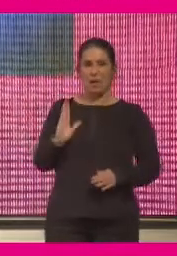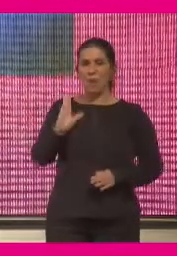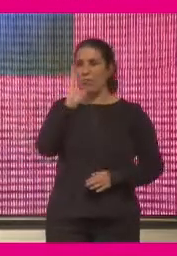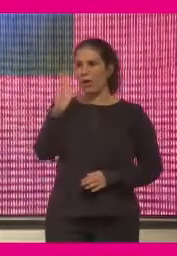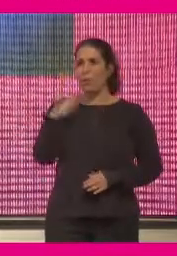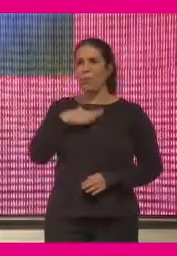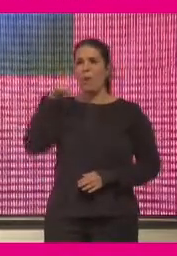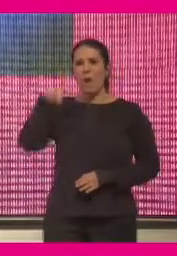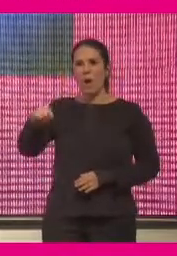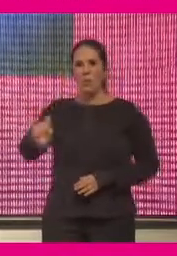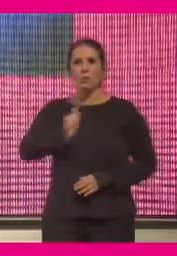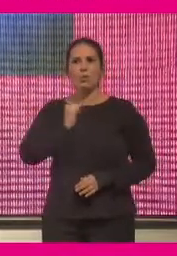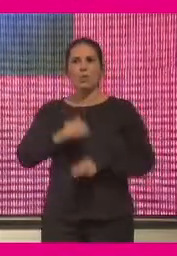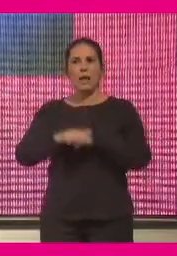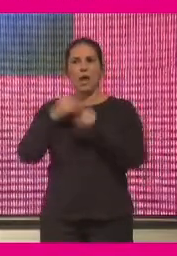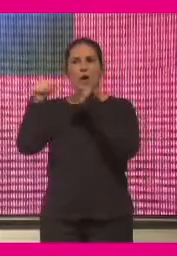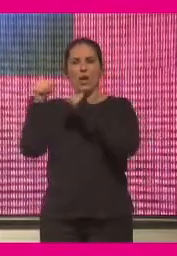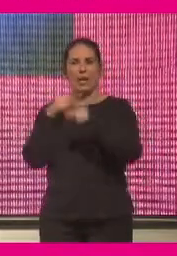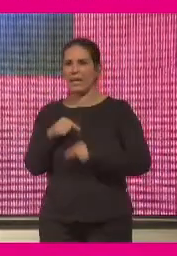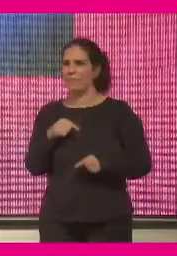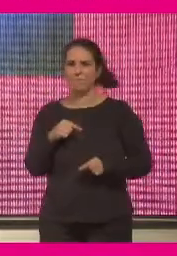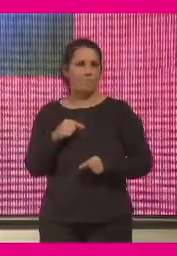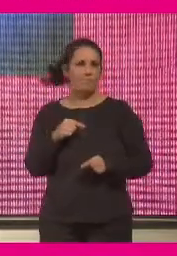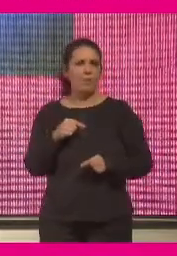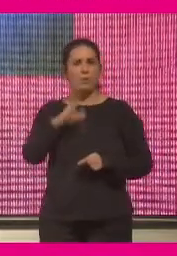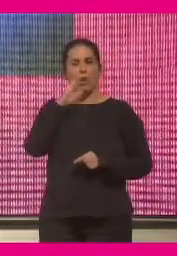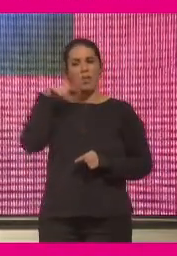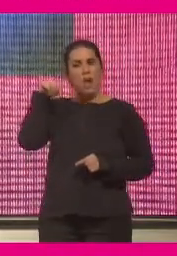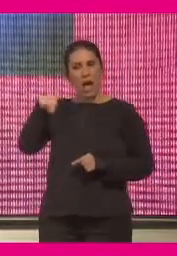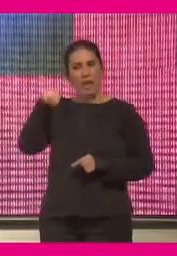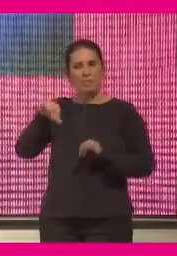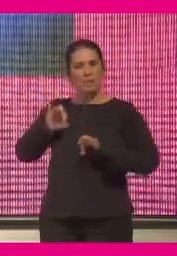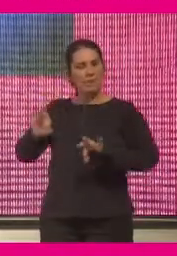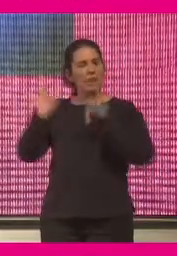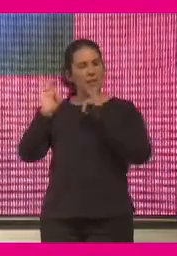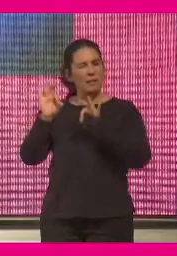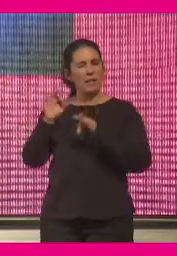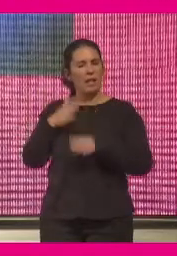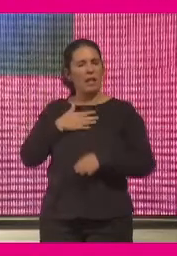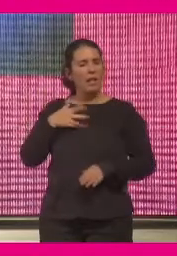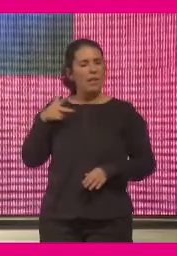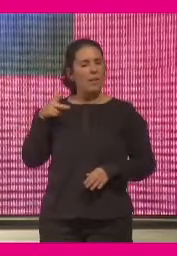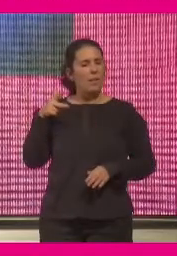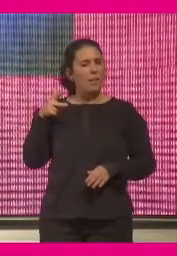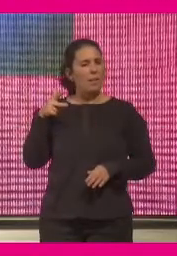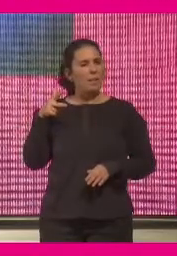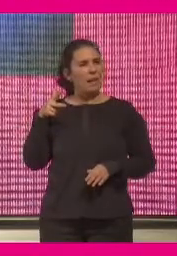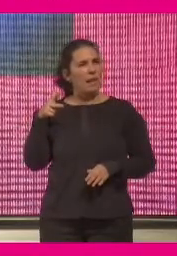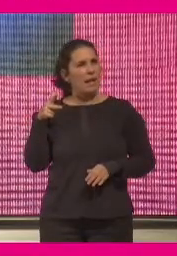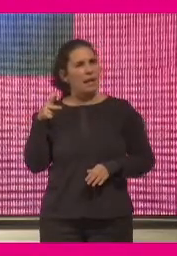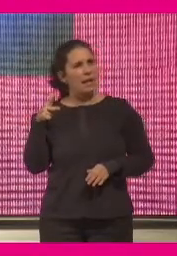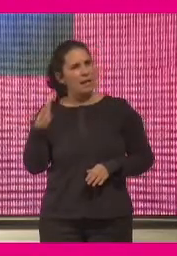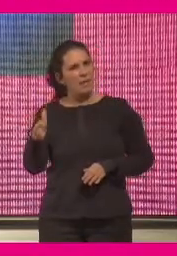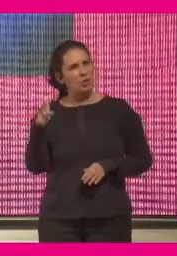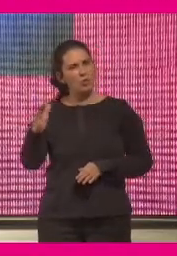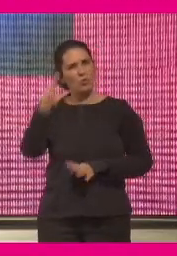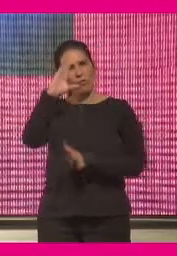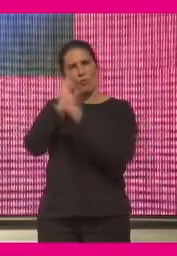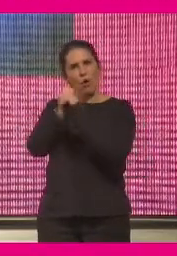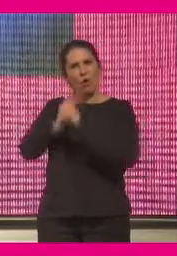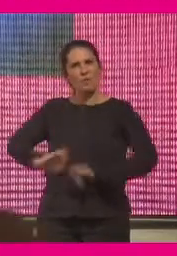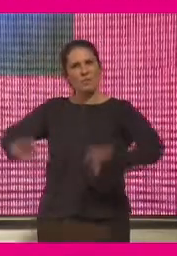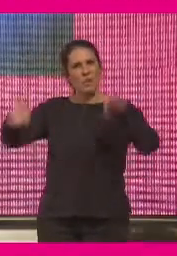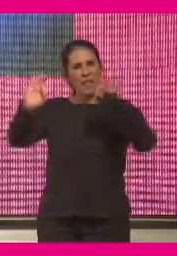hay oportunidad de corregirlo en una segunda vuelta. Y ahí específicamente en la Carta de Derechos nosotros hacemos un foco muy especial